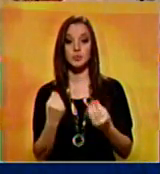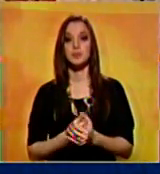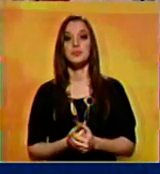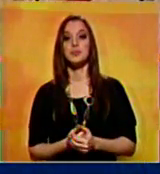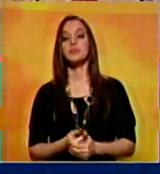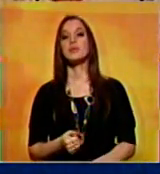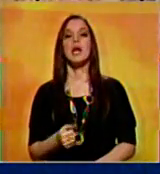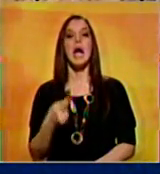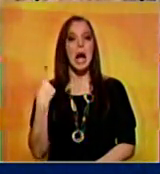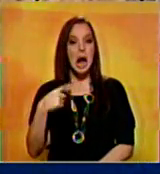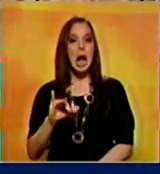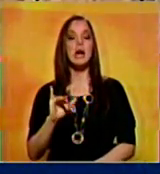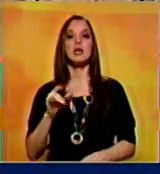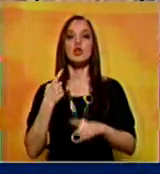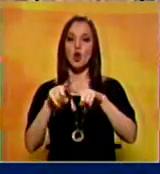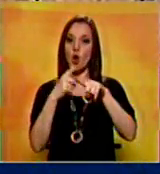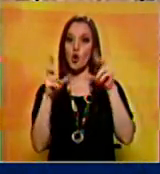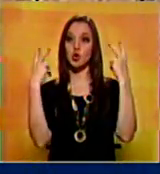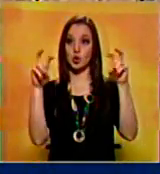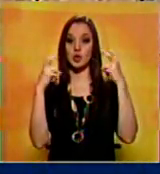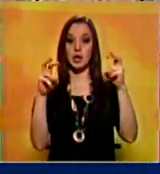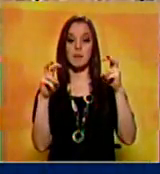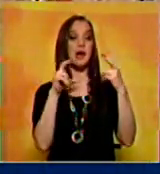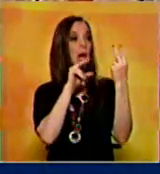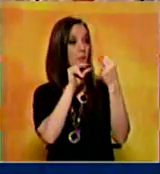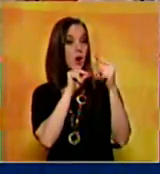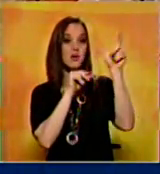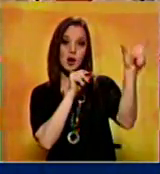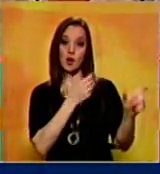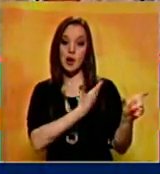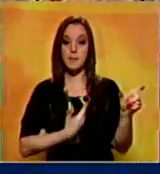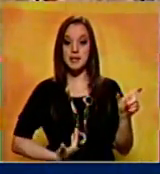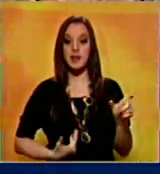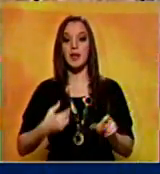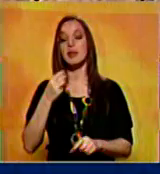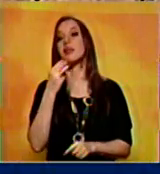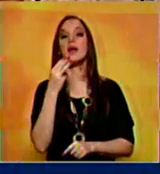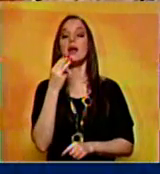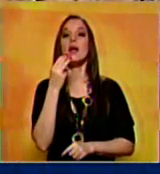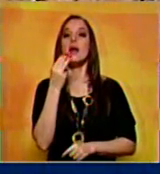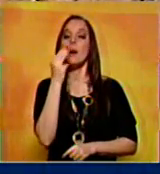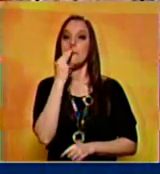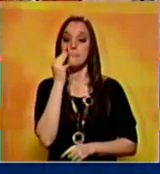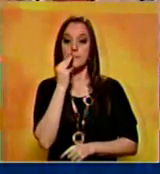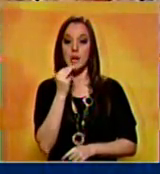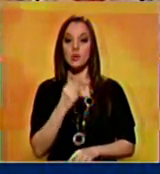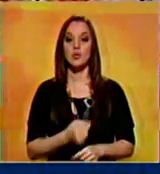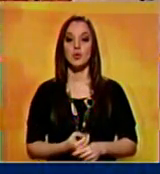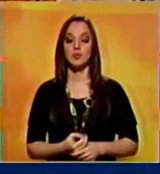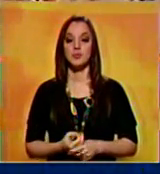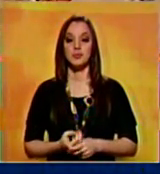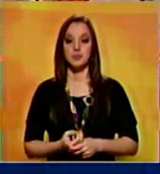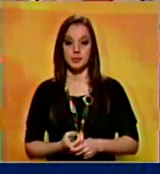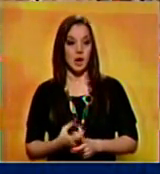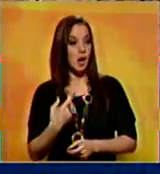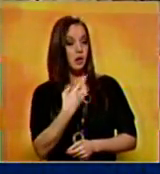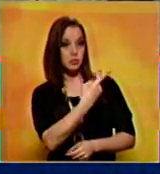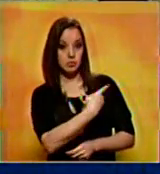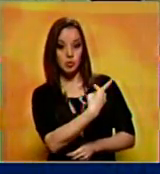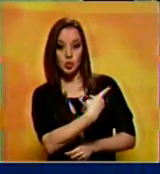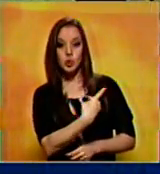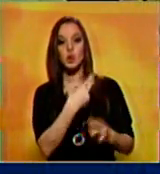hay otros temas que vamos a tratar con el presidente Maduro en reunión bilateral, el uno a uno